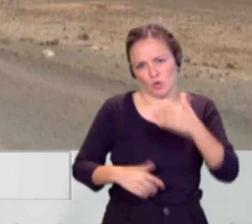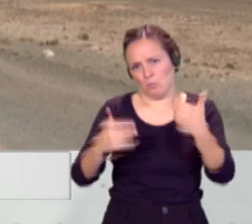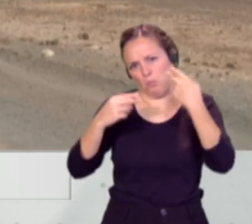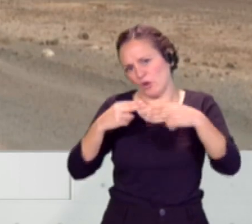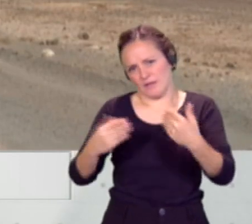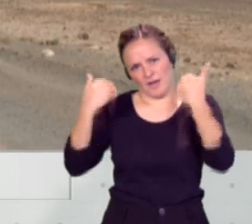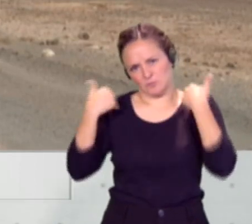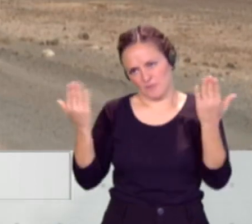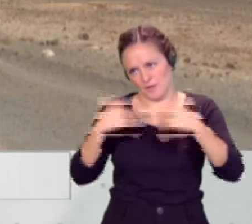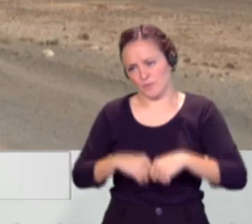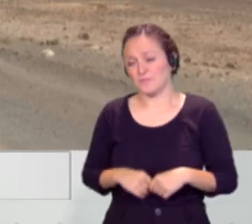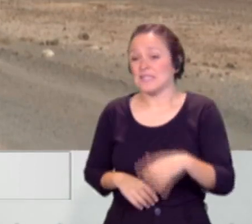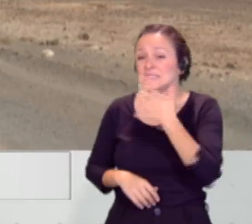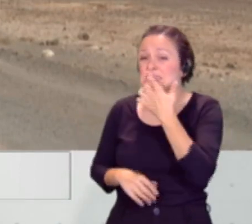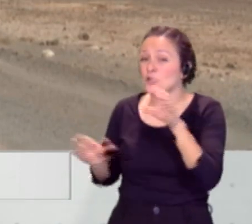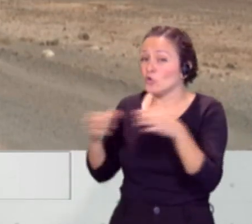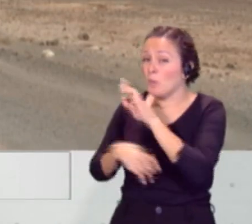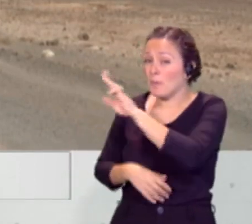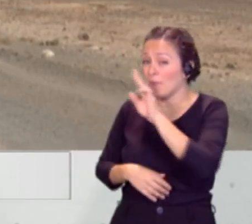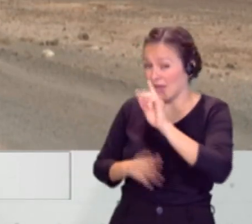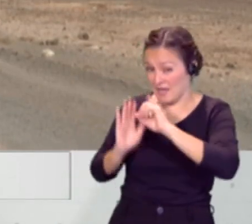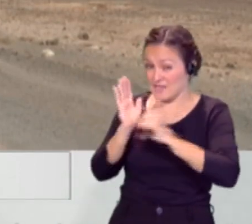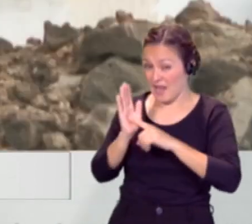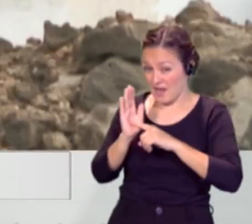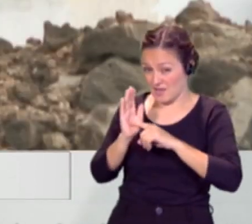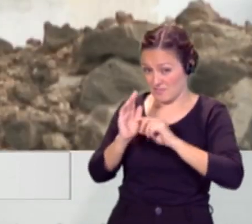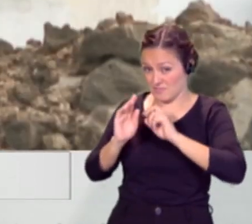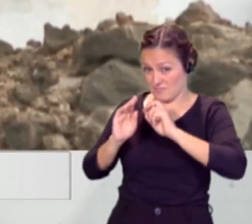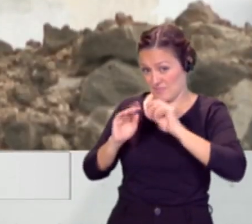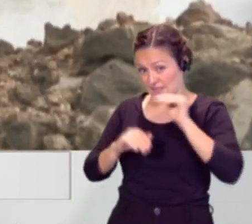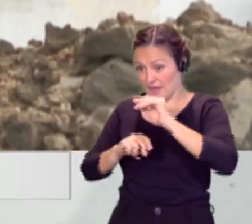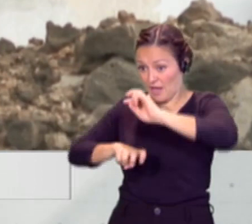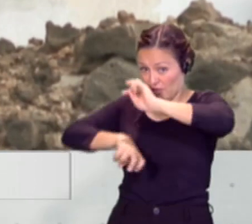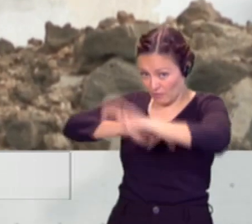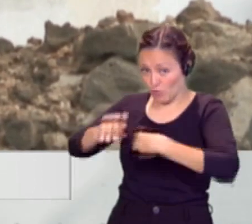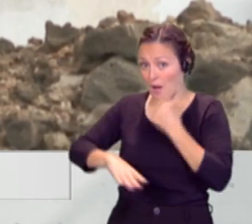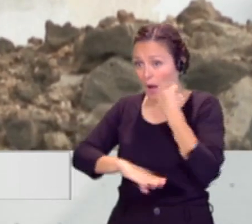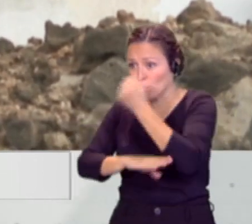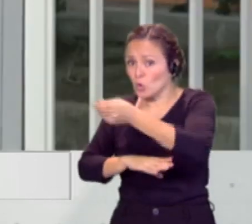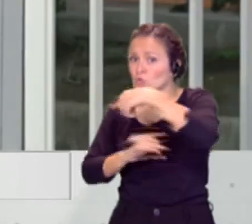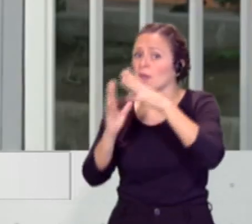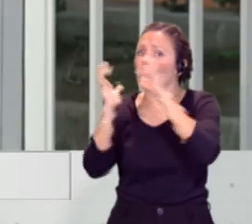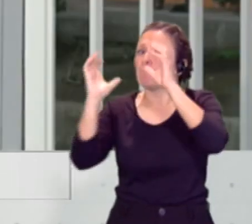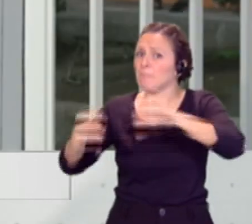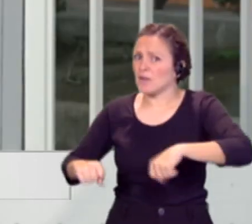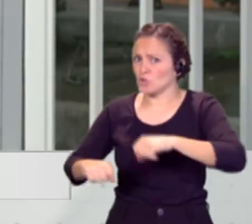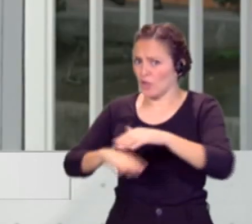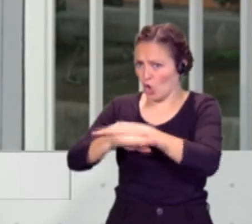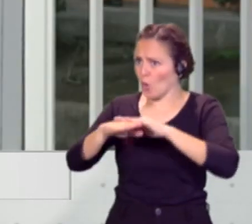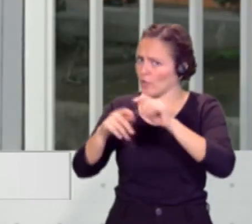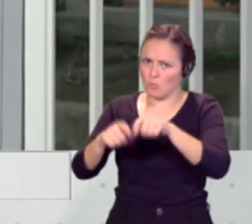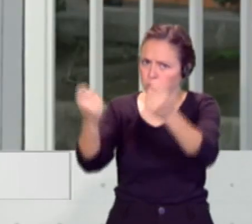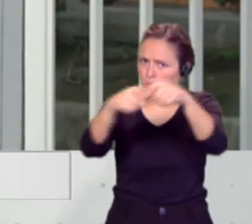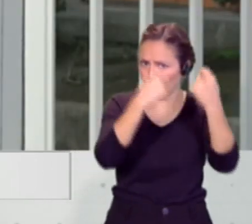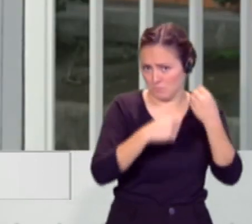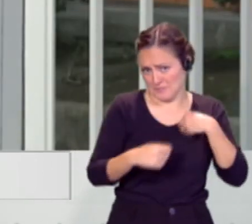Partido Popular finalmente apoya esa reforma de la ley de extranjería, ¿ustedes van a romper los pactos de gobierno con los populares en aquellas